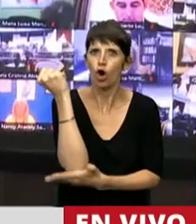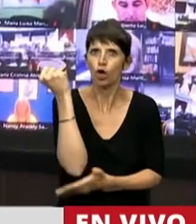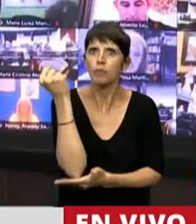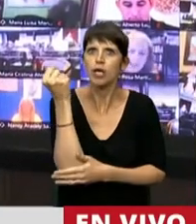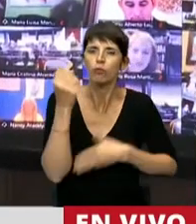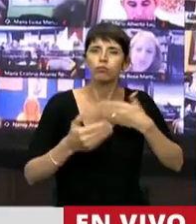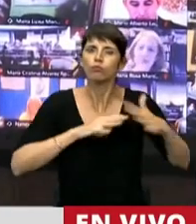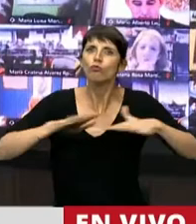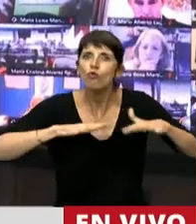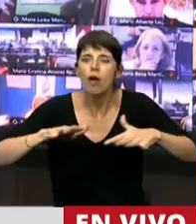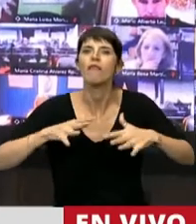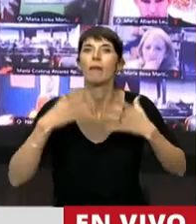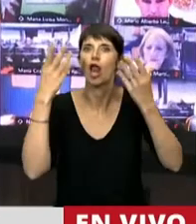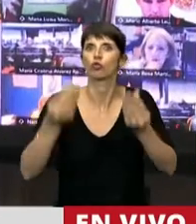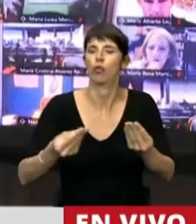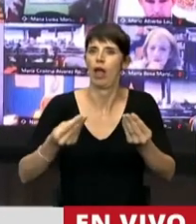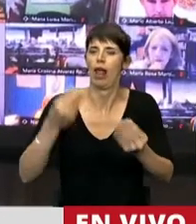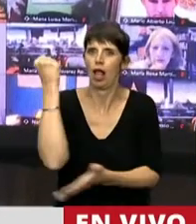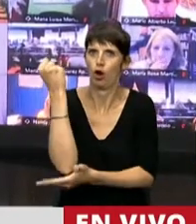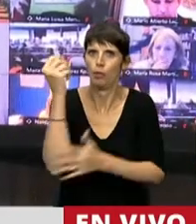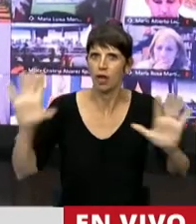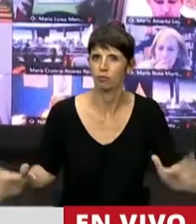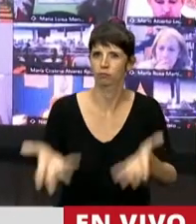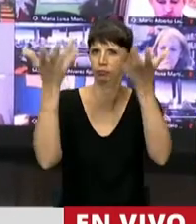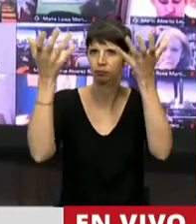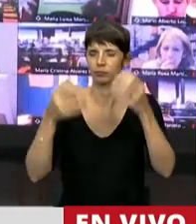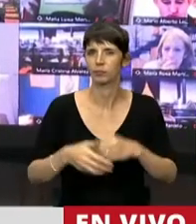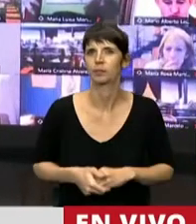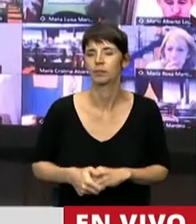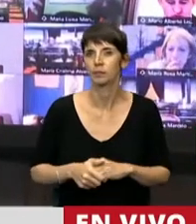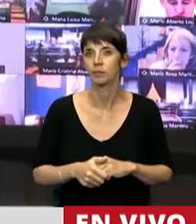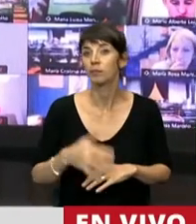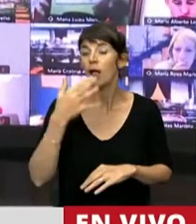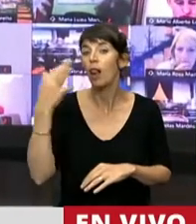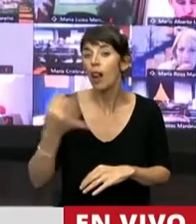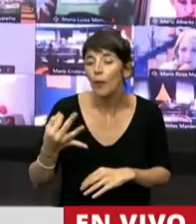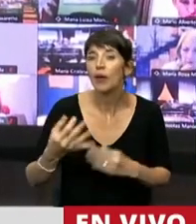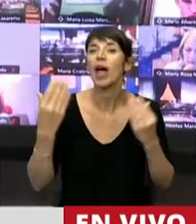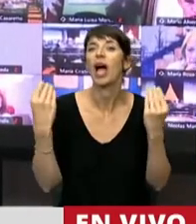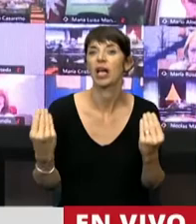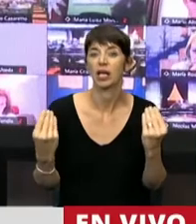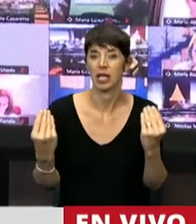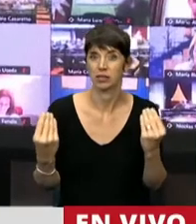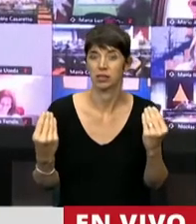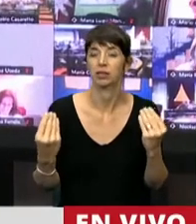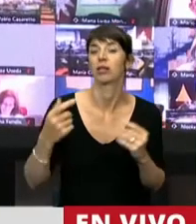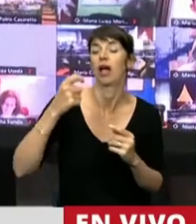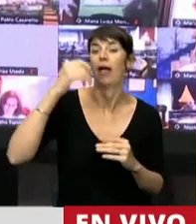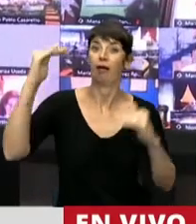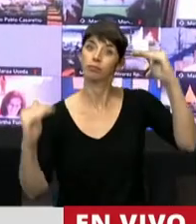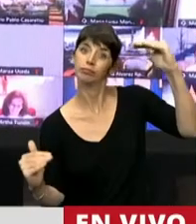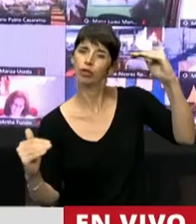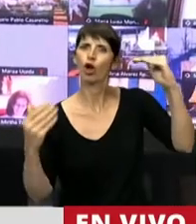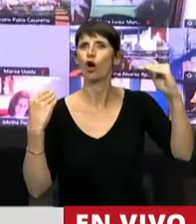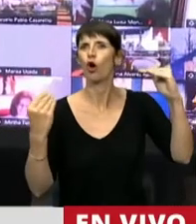a ese crecimiento. Es tan injusto distribuir igual a los que somos desiguales,